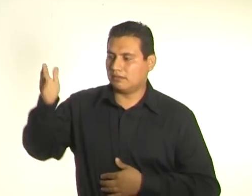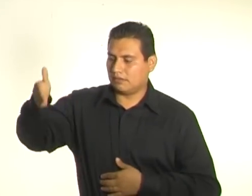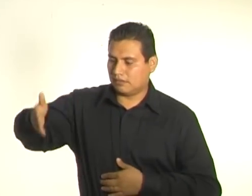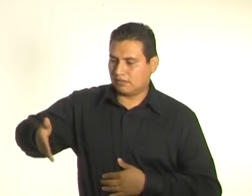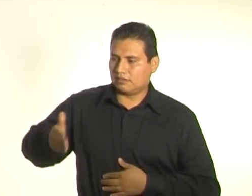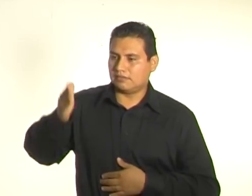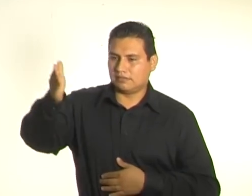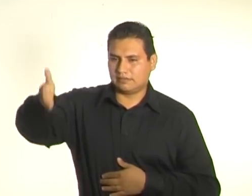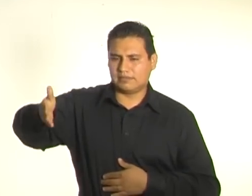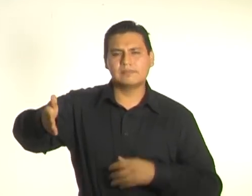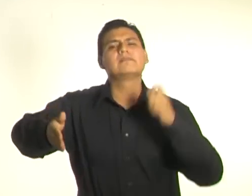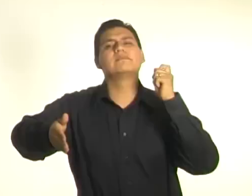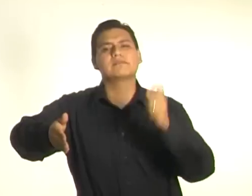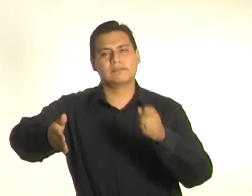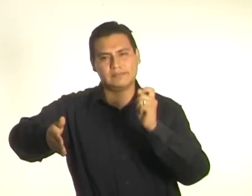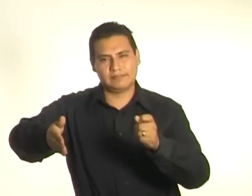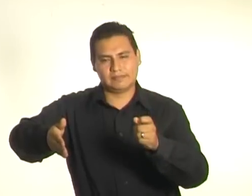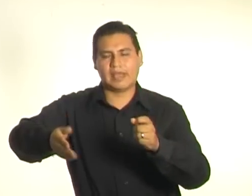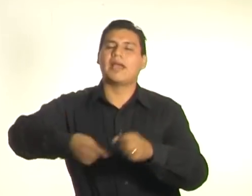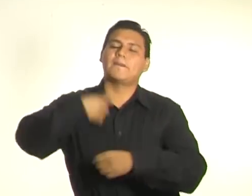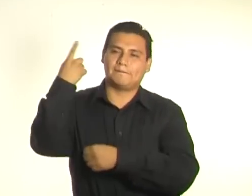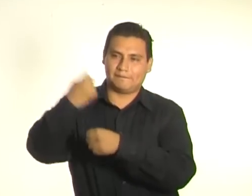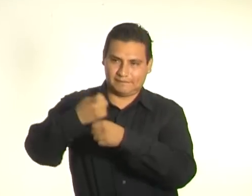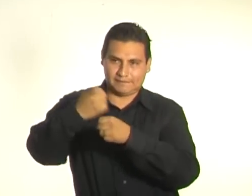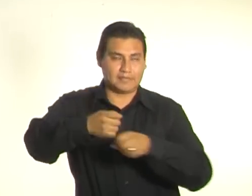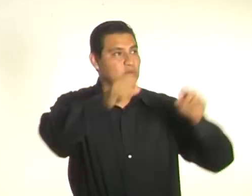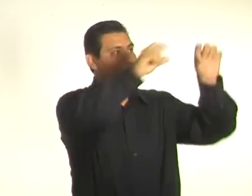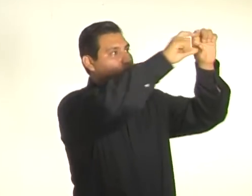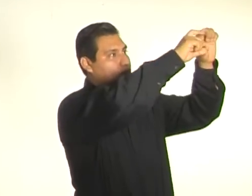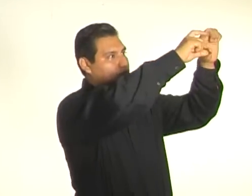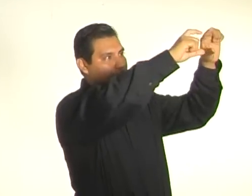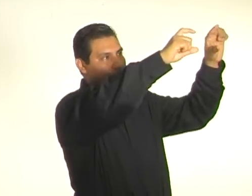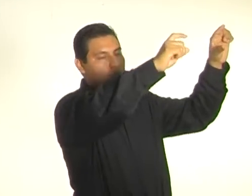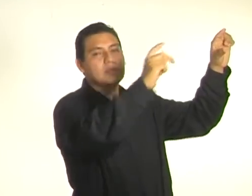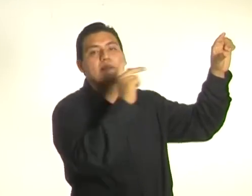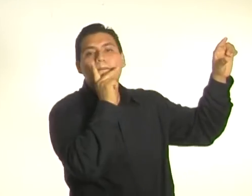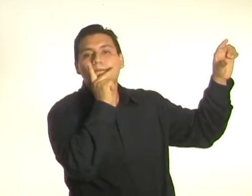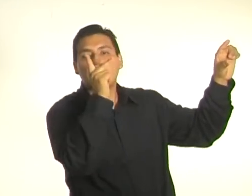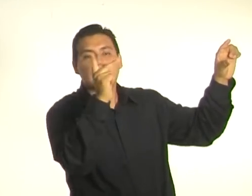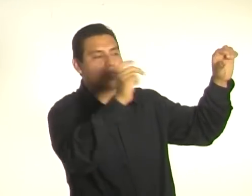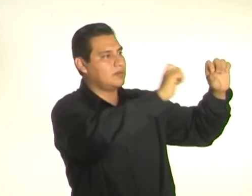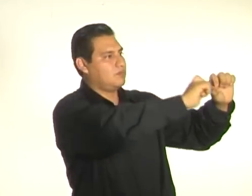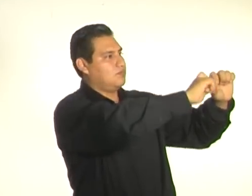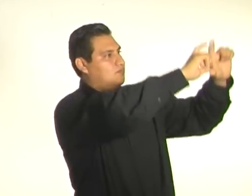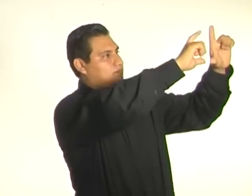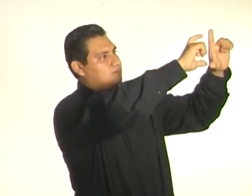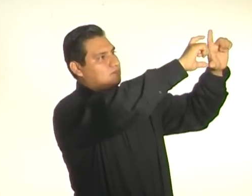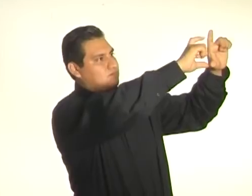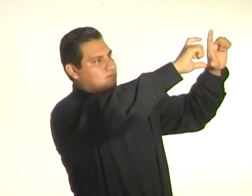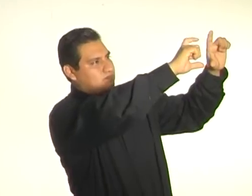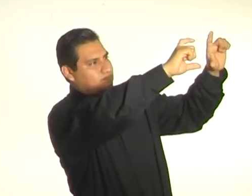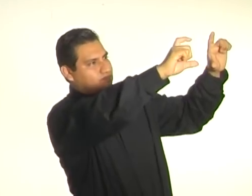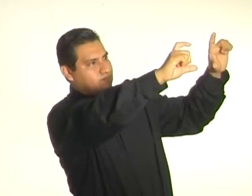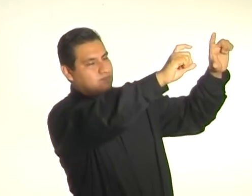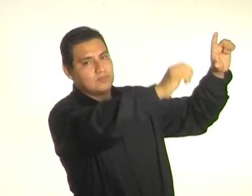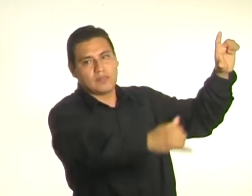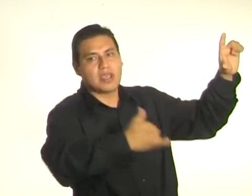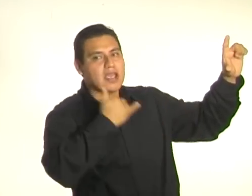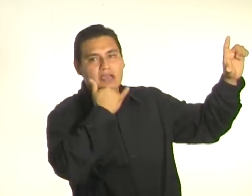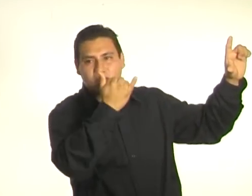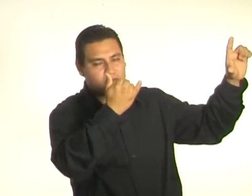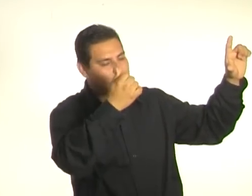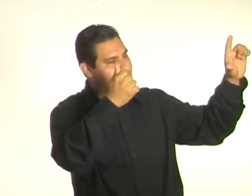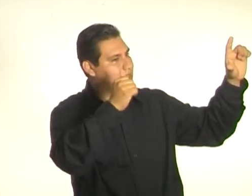presentarla, debe tener letras grandes, letras claras, sin errores de ortografía.